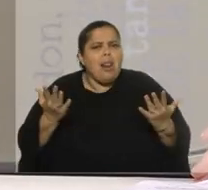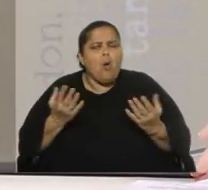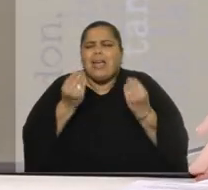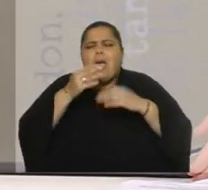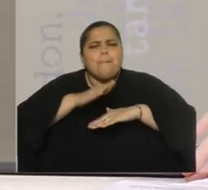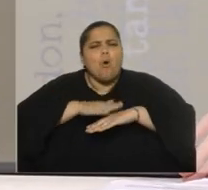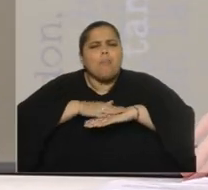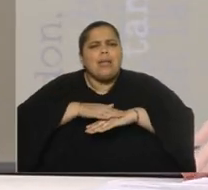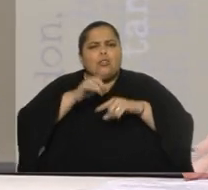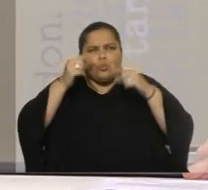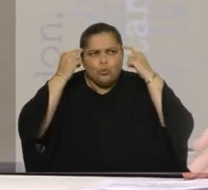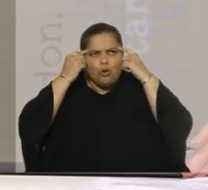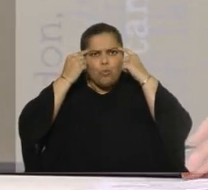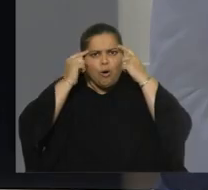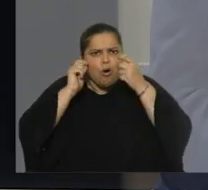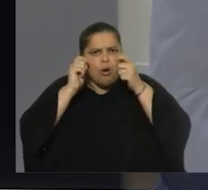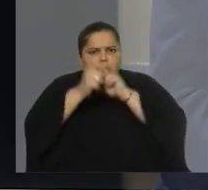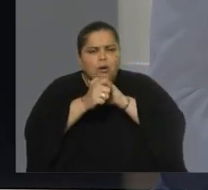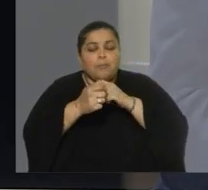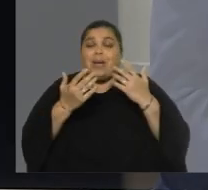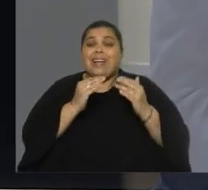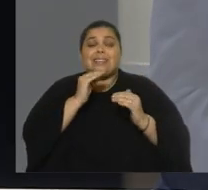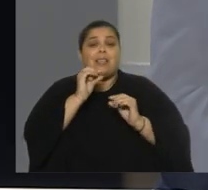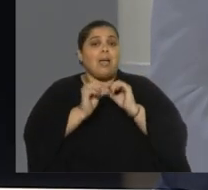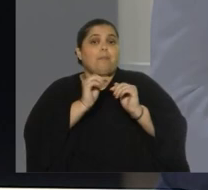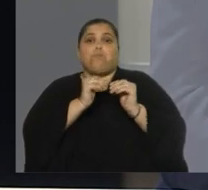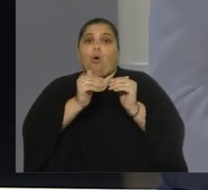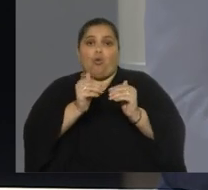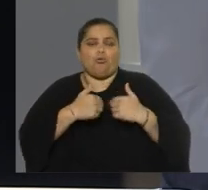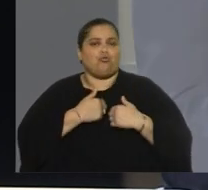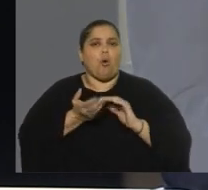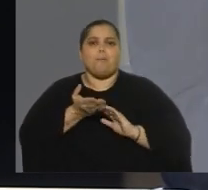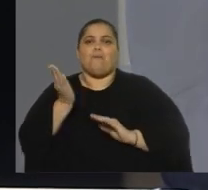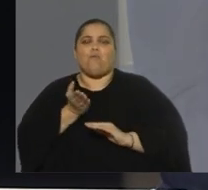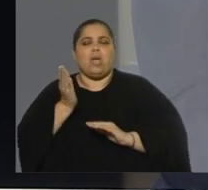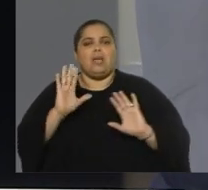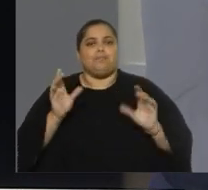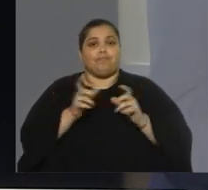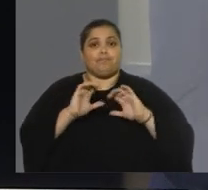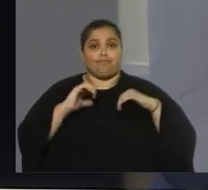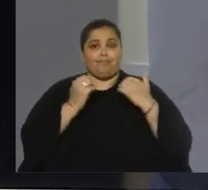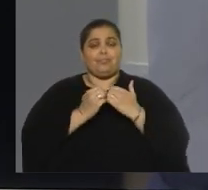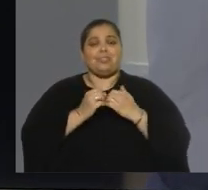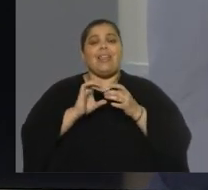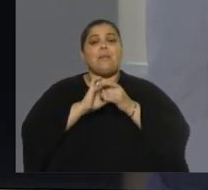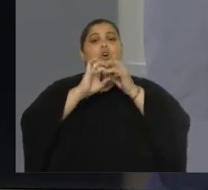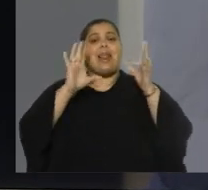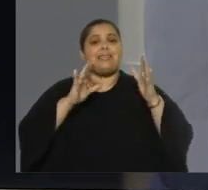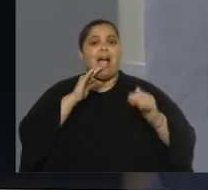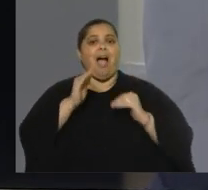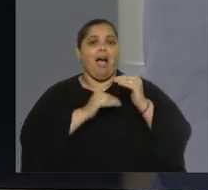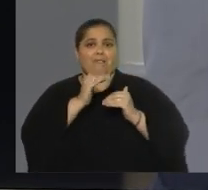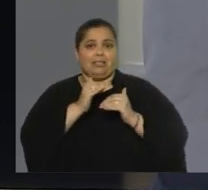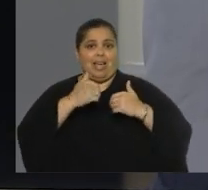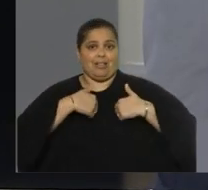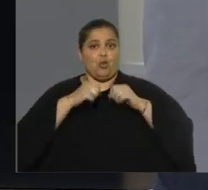se procesa esa... Es un proceso gradual, yo me fui de la bancada de la democracia avanzada que